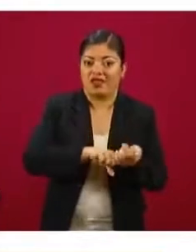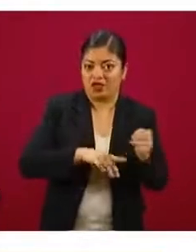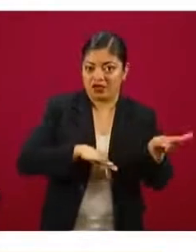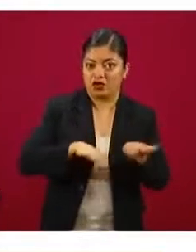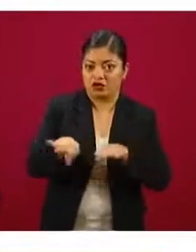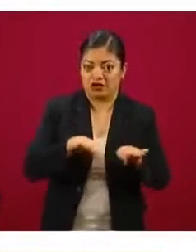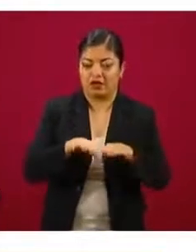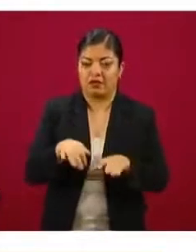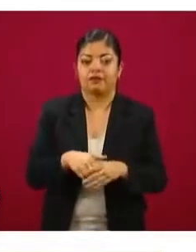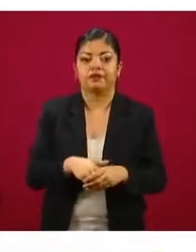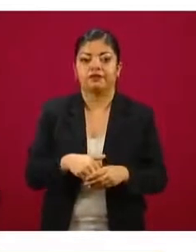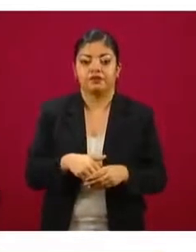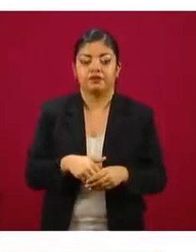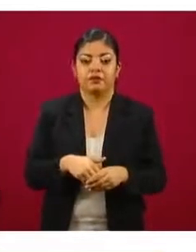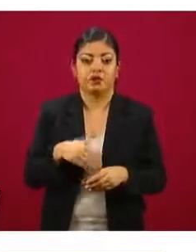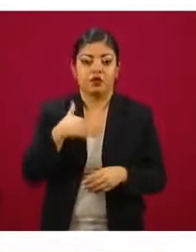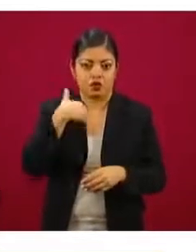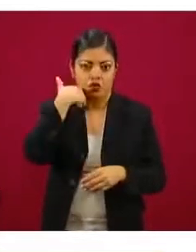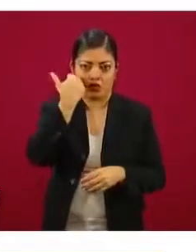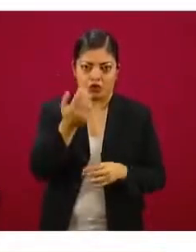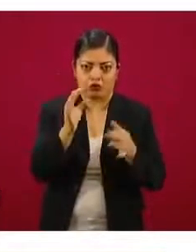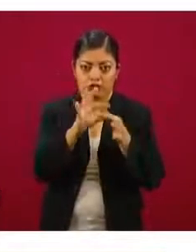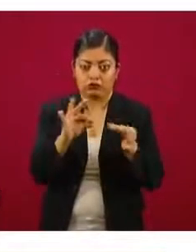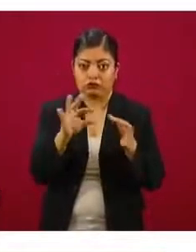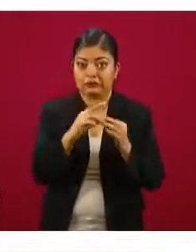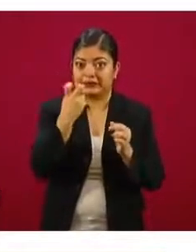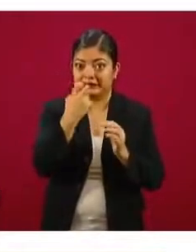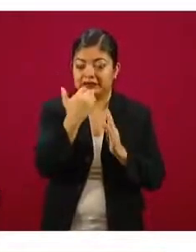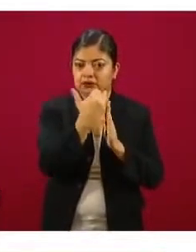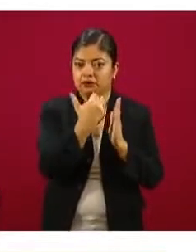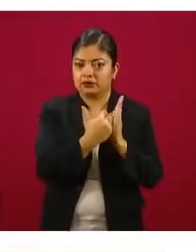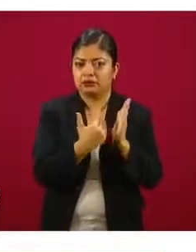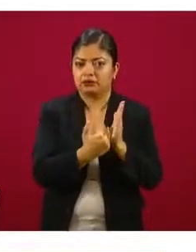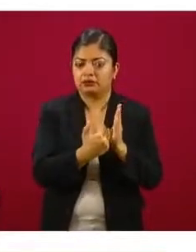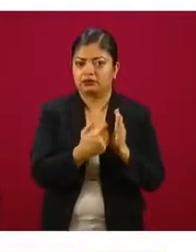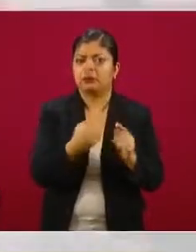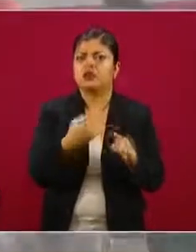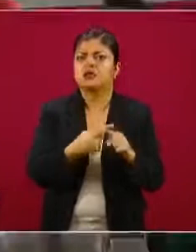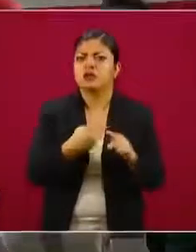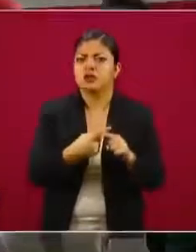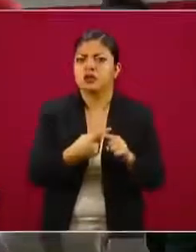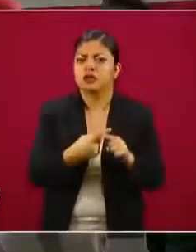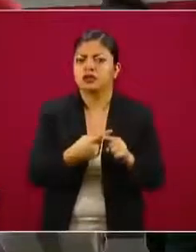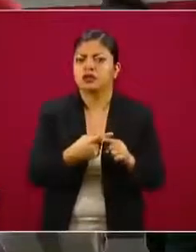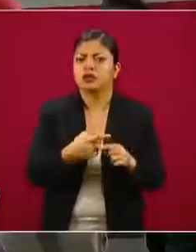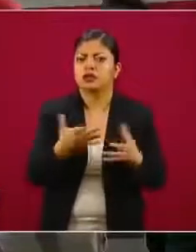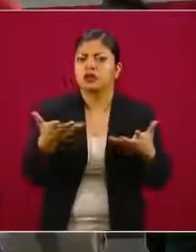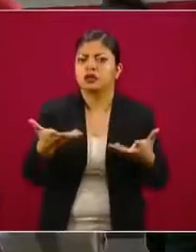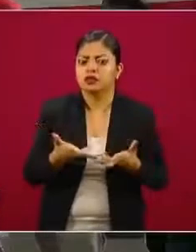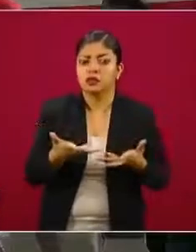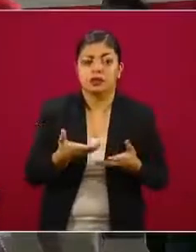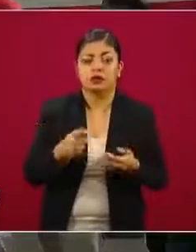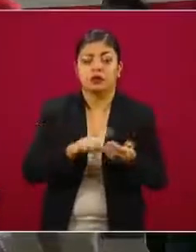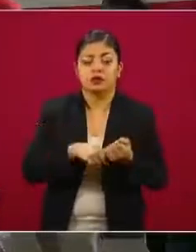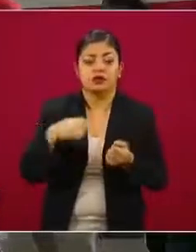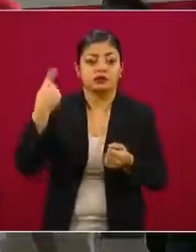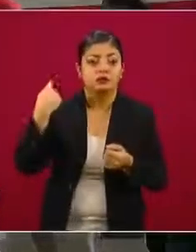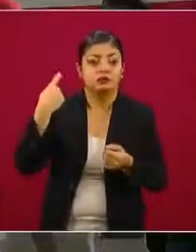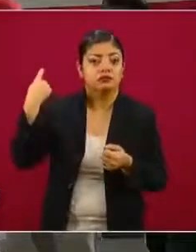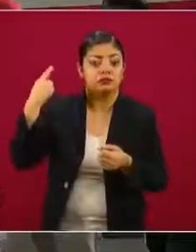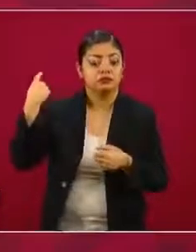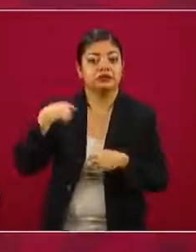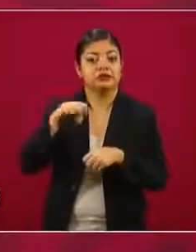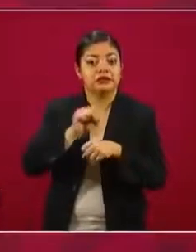decirles que estos protocolos han sido producto de un trabajo de varias semanas con las propias empresas,